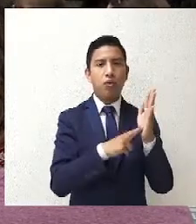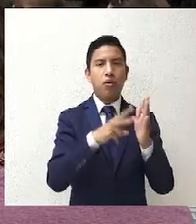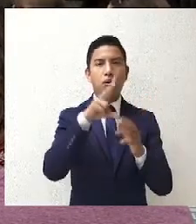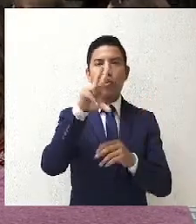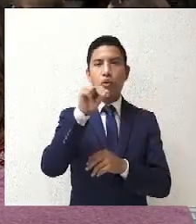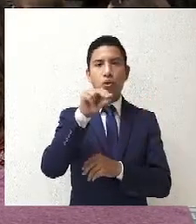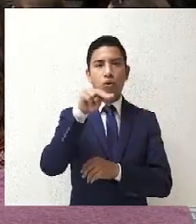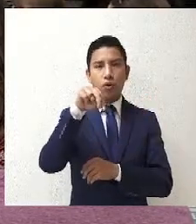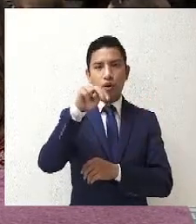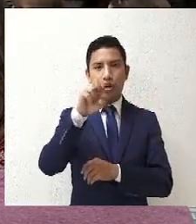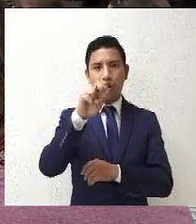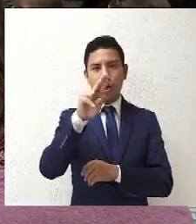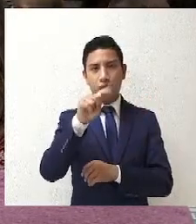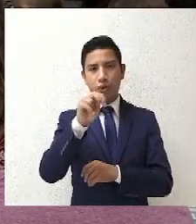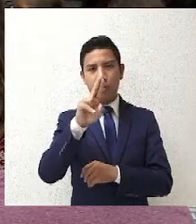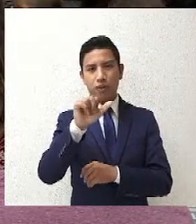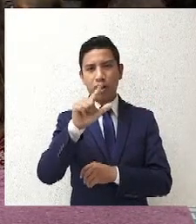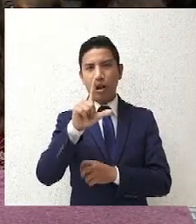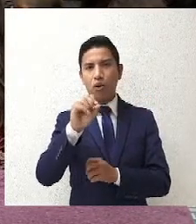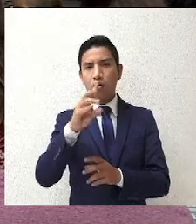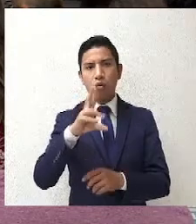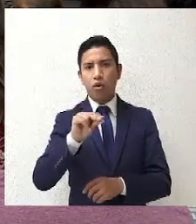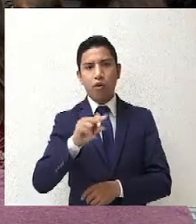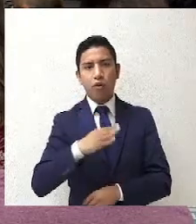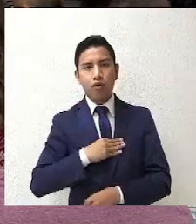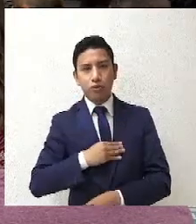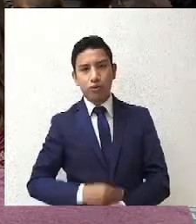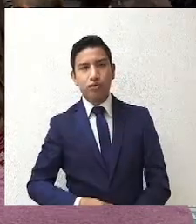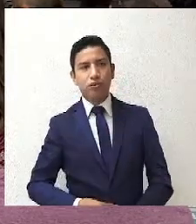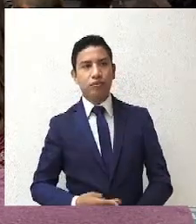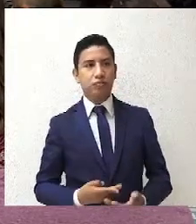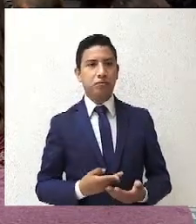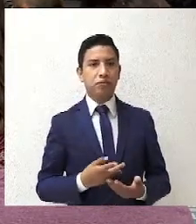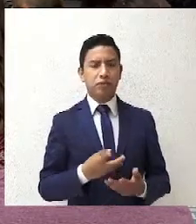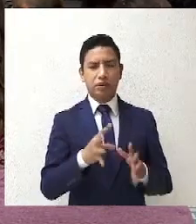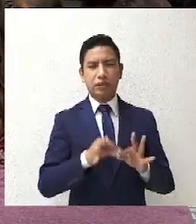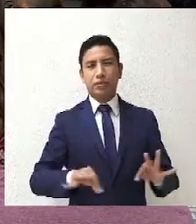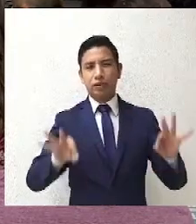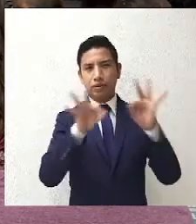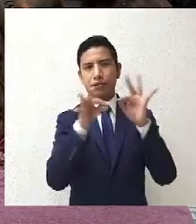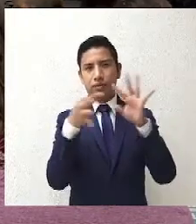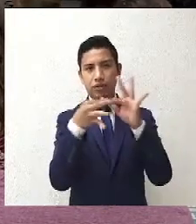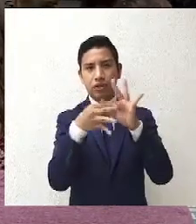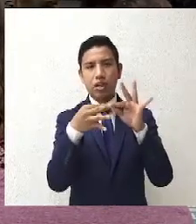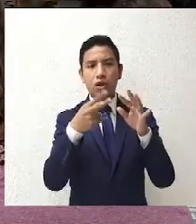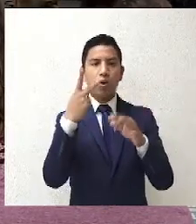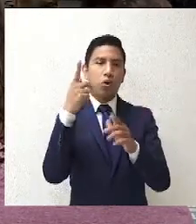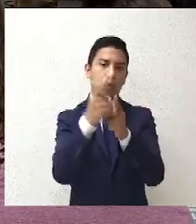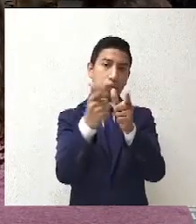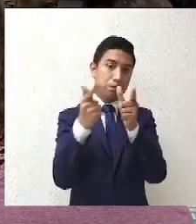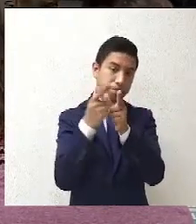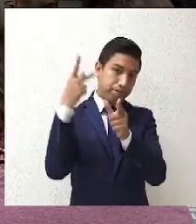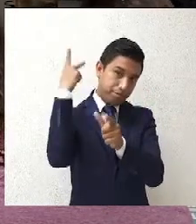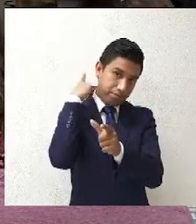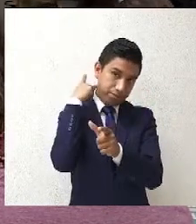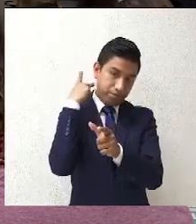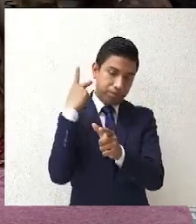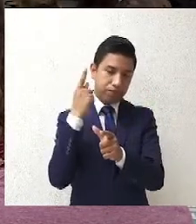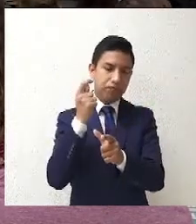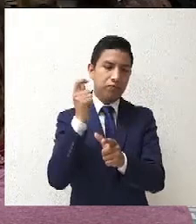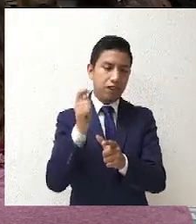pero también al final de la pregunta nos recordabas algo que es muy importante. Los partidos políticos tienen